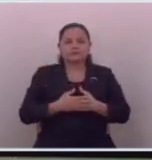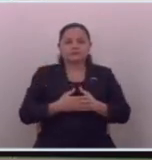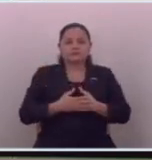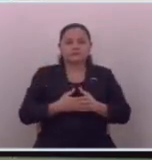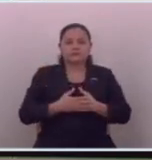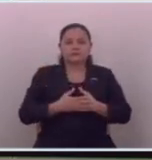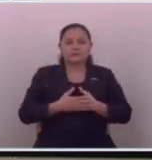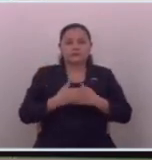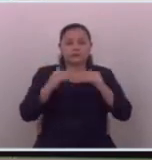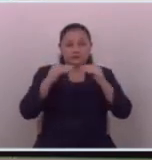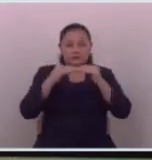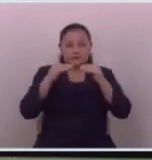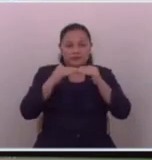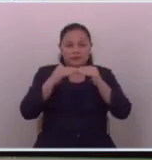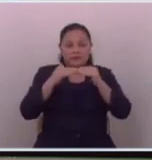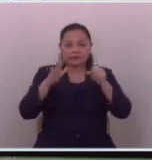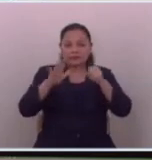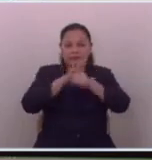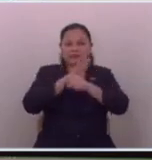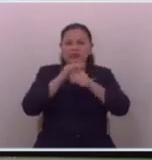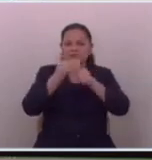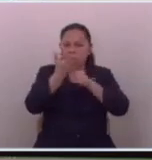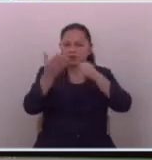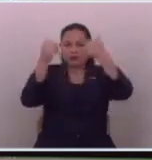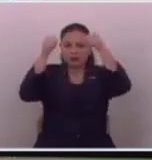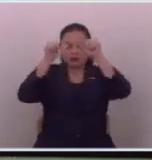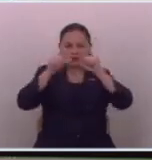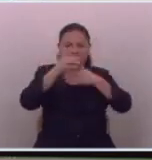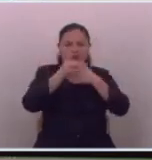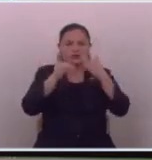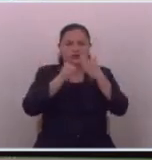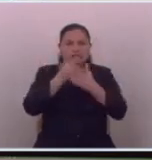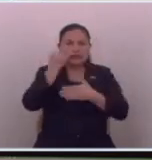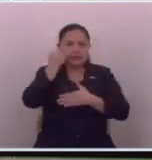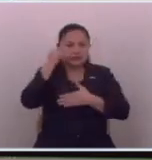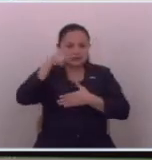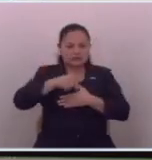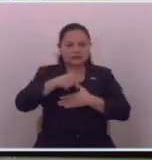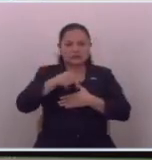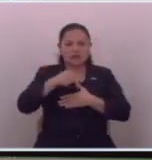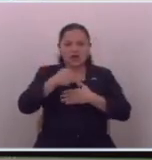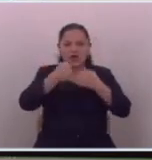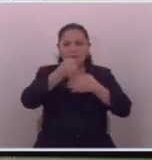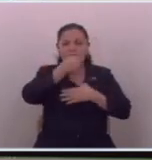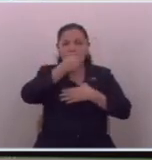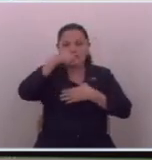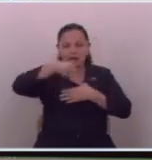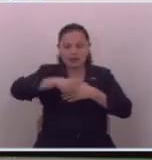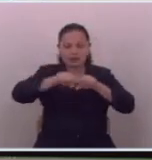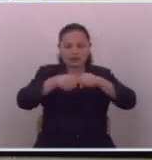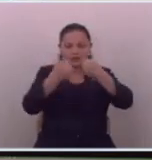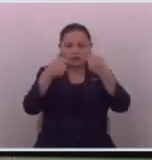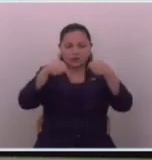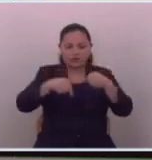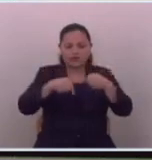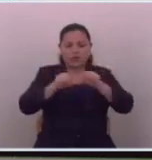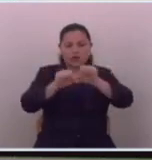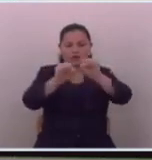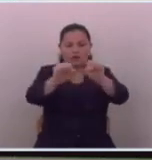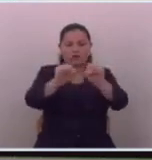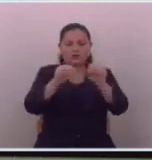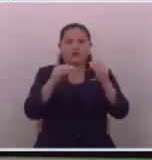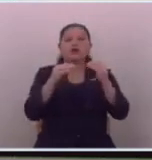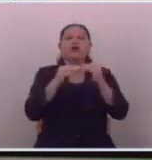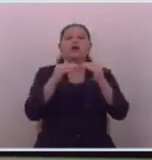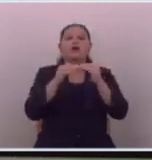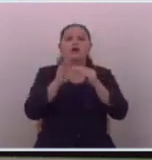y también completamente de acuerdo como un diputado lo dijo si el que está matando la prensa en este país es la